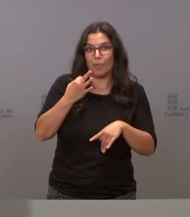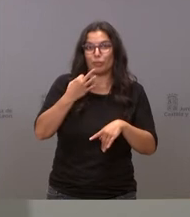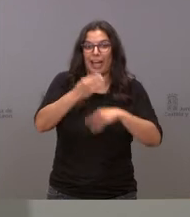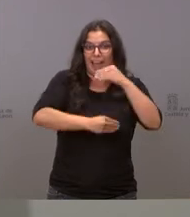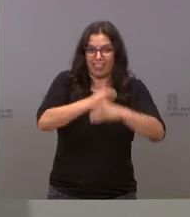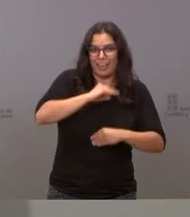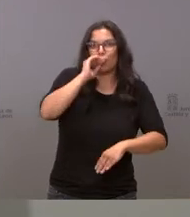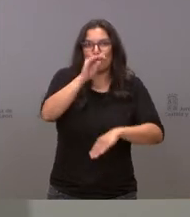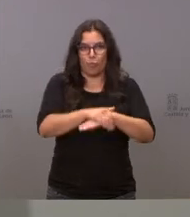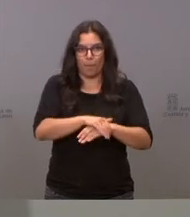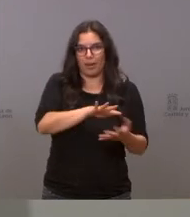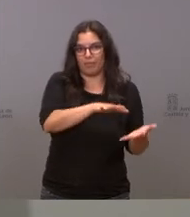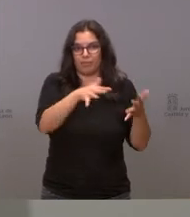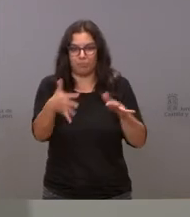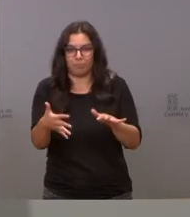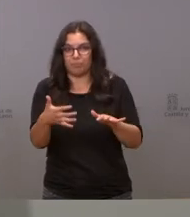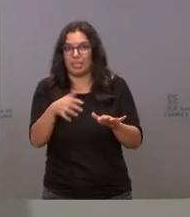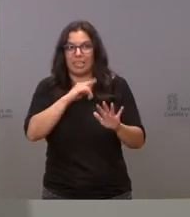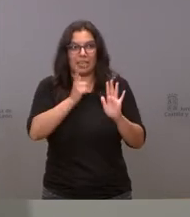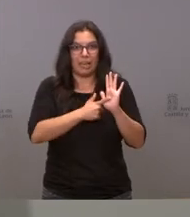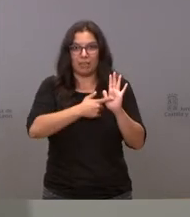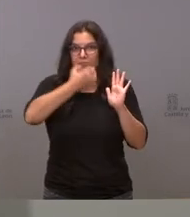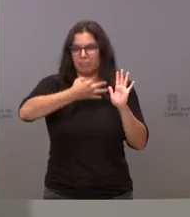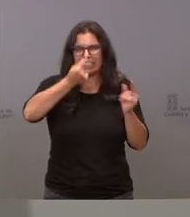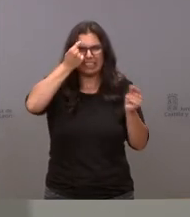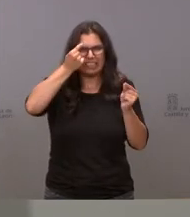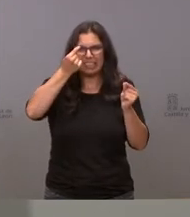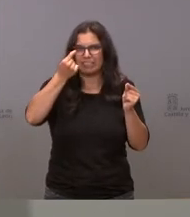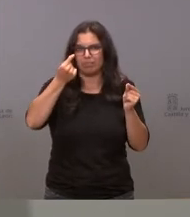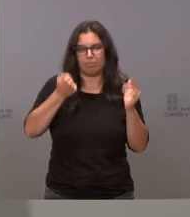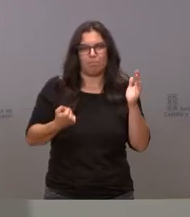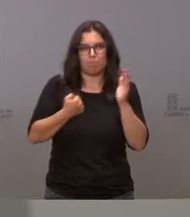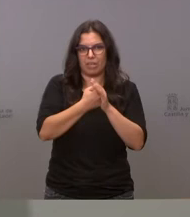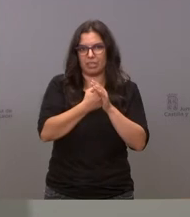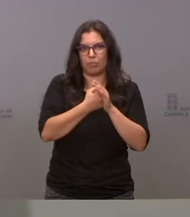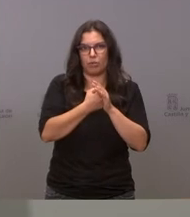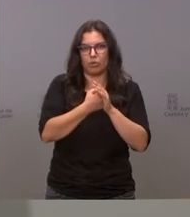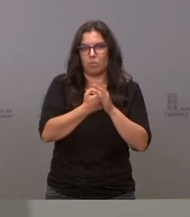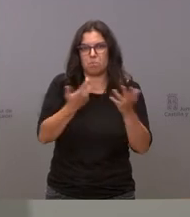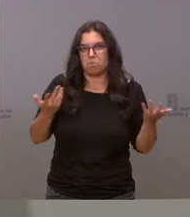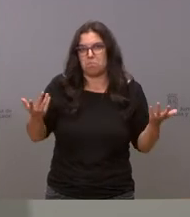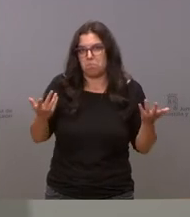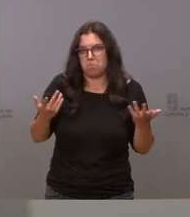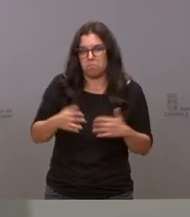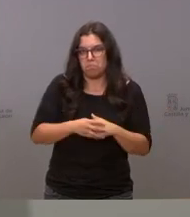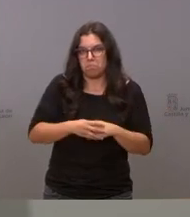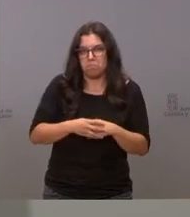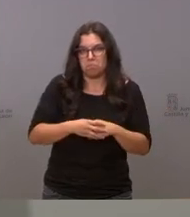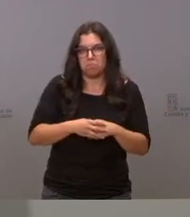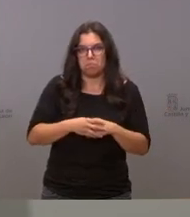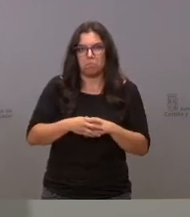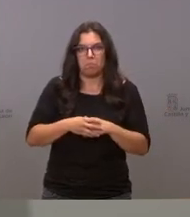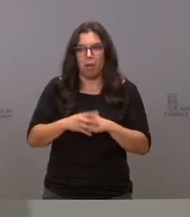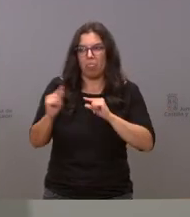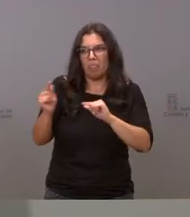mientras estas están en vigor con la mayor escrupulosidad posible es decir que no ha existido tampoco una especial ningún